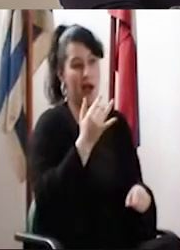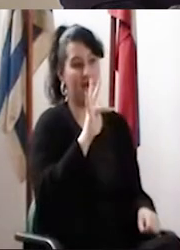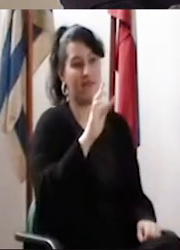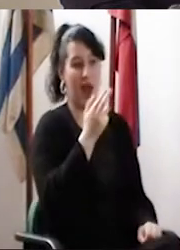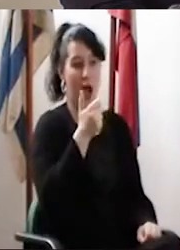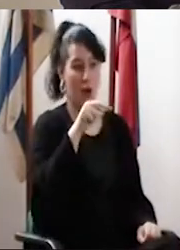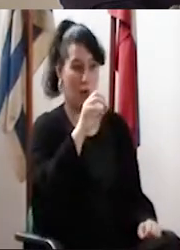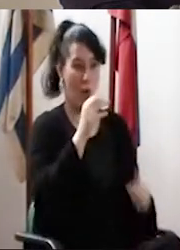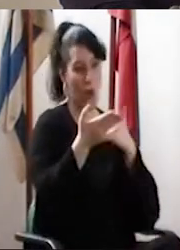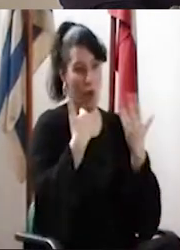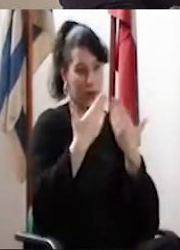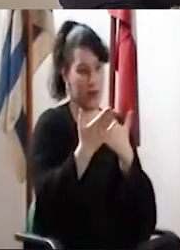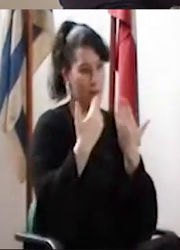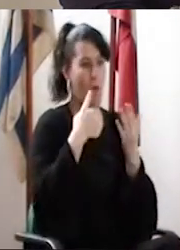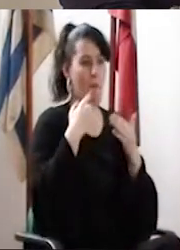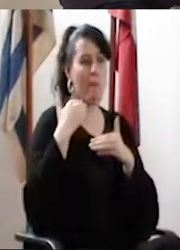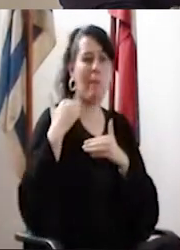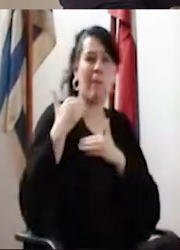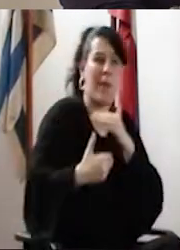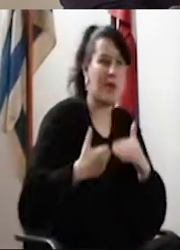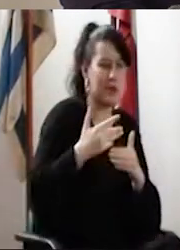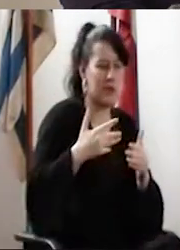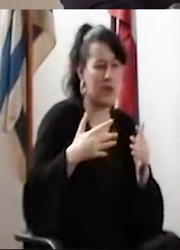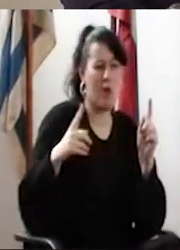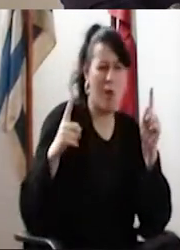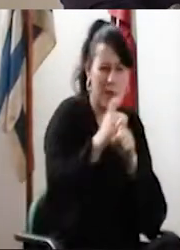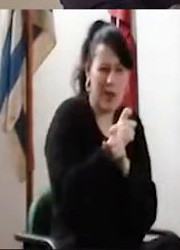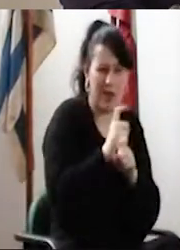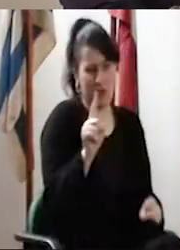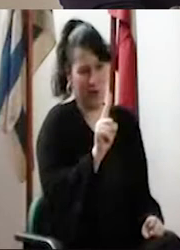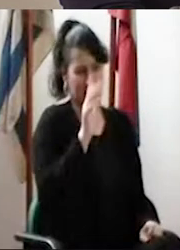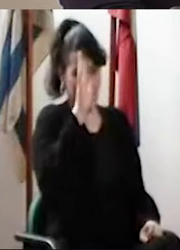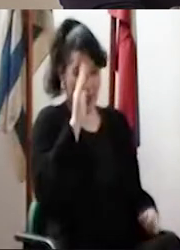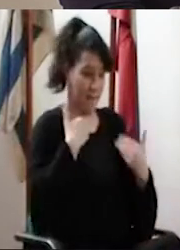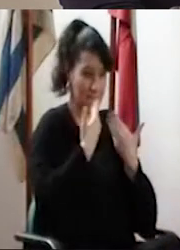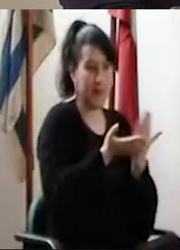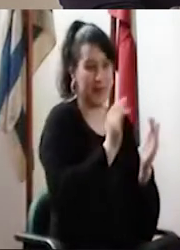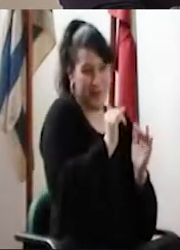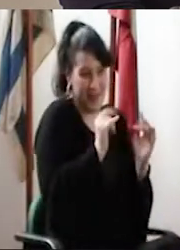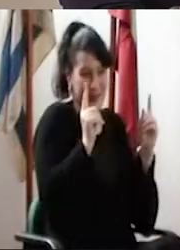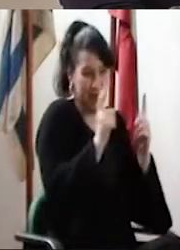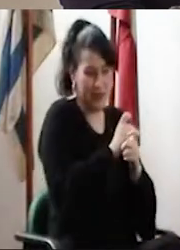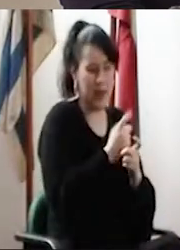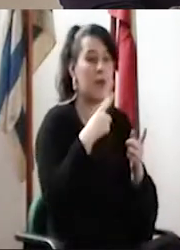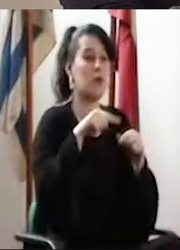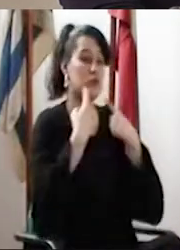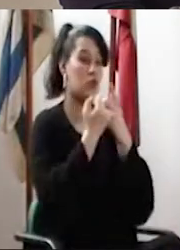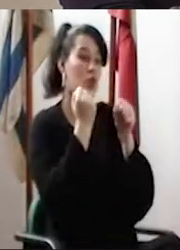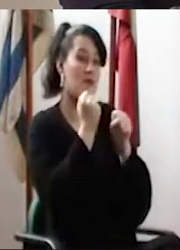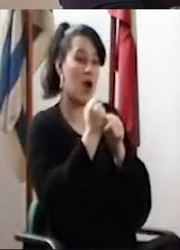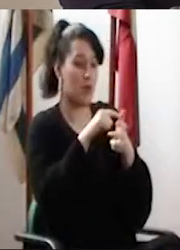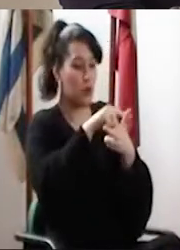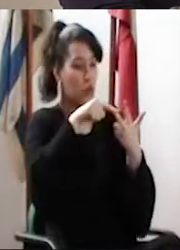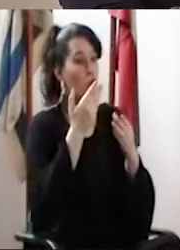con Franco lo conversábamos, que entendemos que no va a ser un proceso tan complicado como podría haber sido al inicio. Y hemos